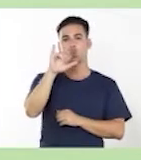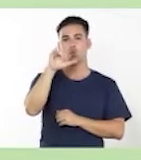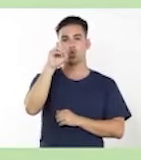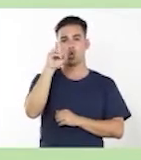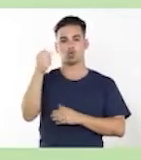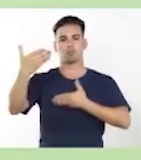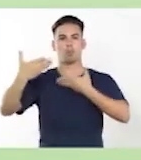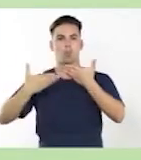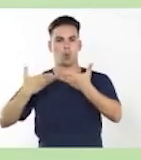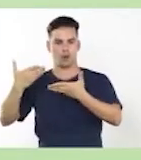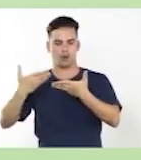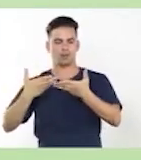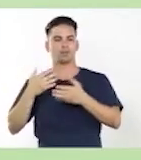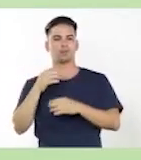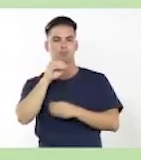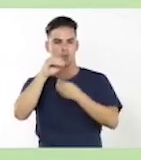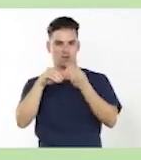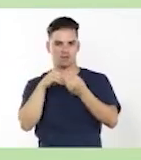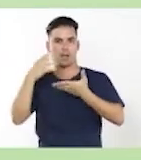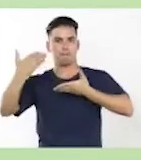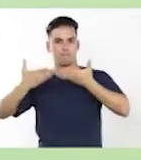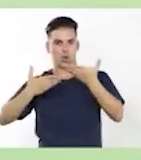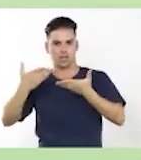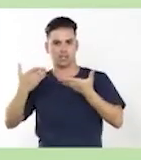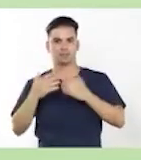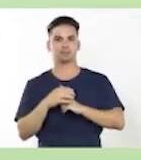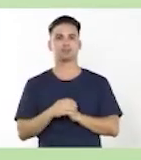sigue, cuyos poetas. Bien,